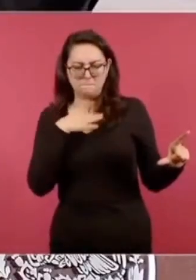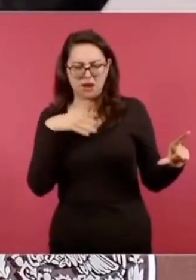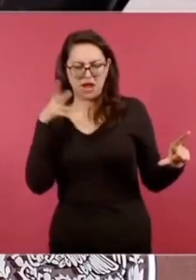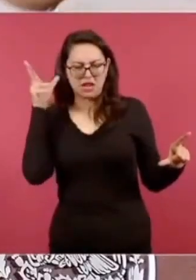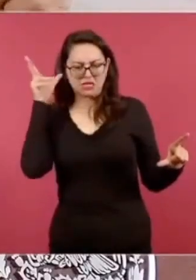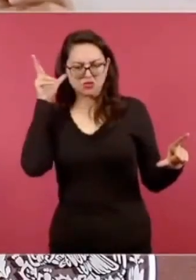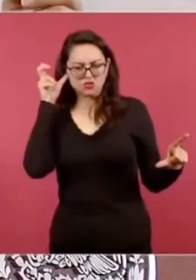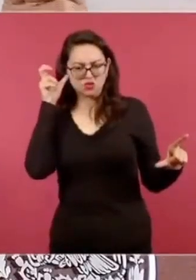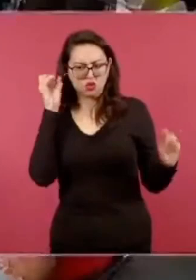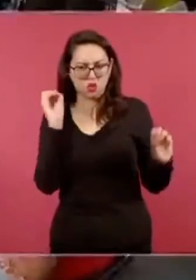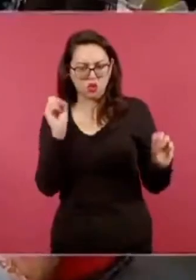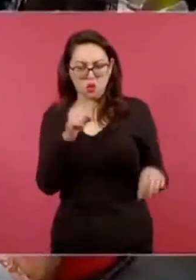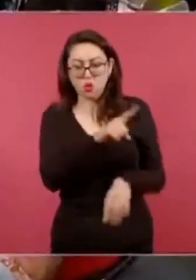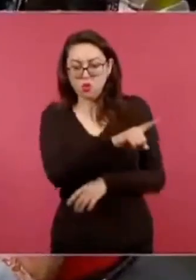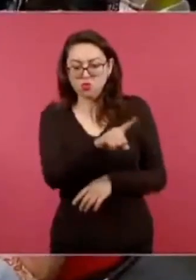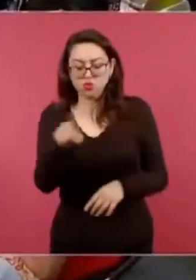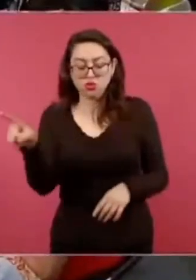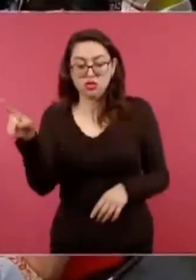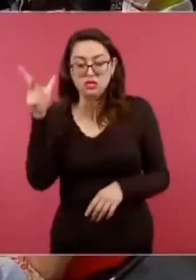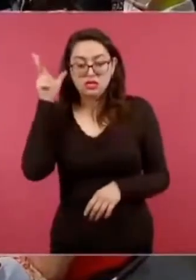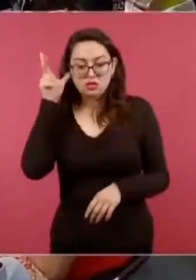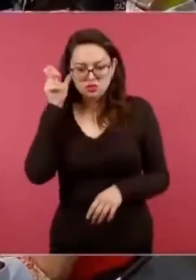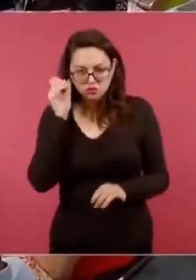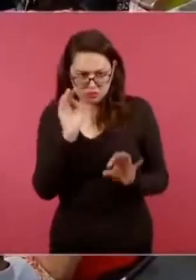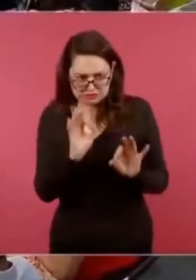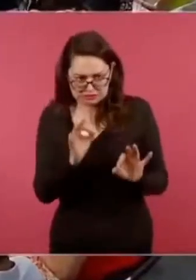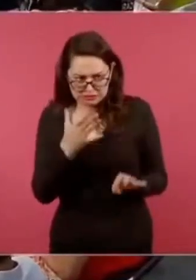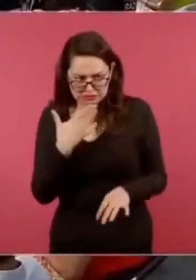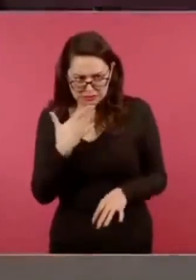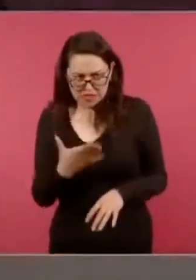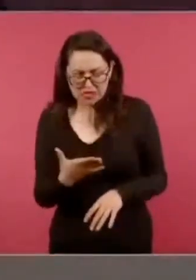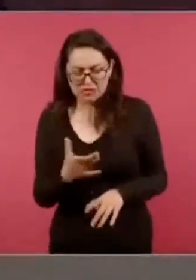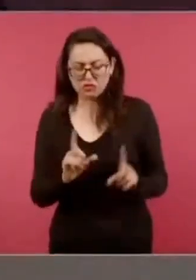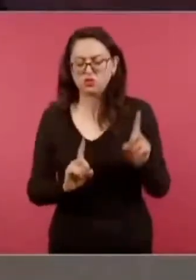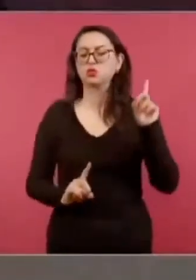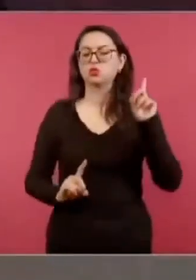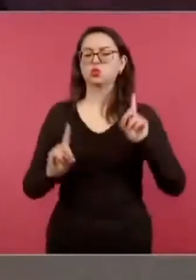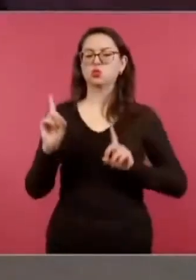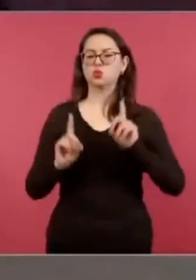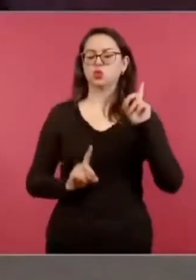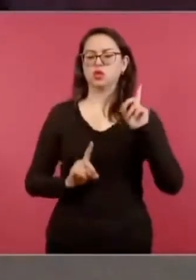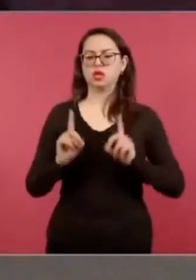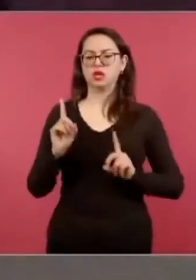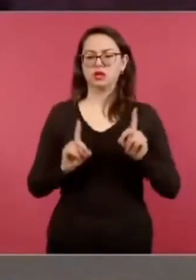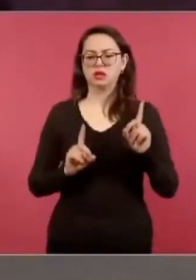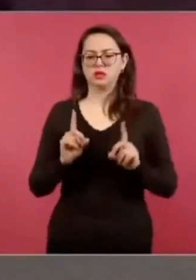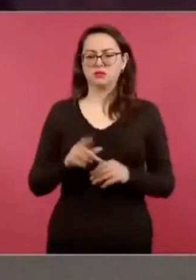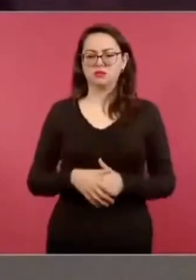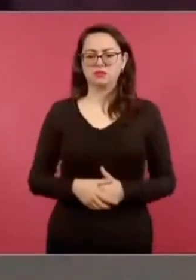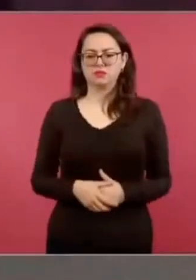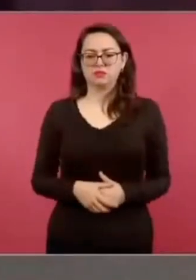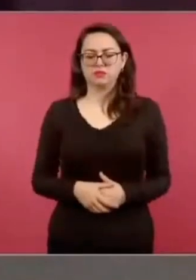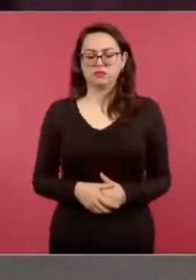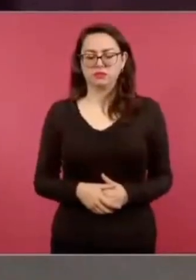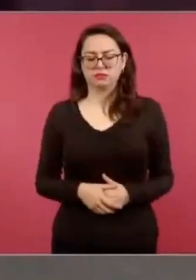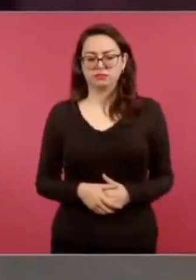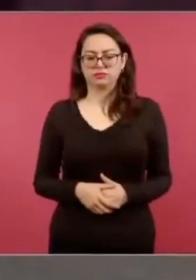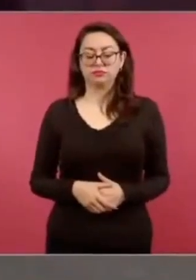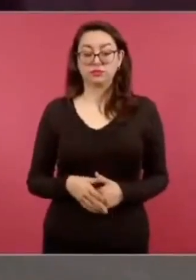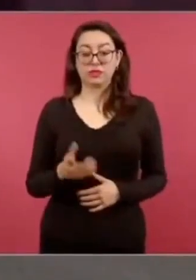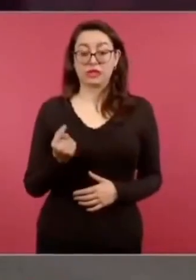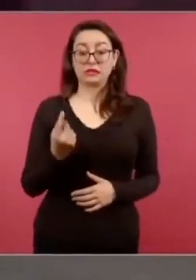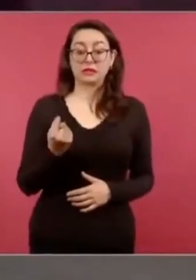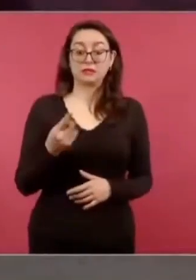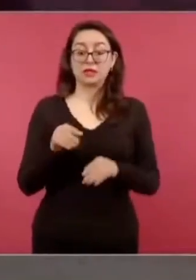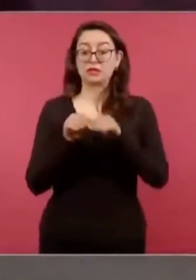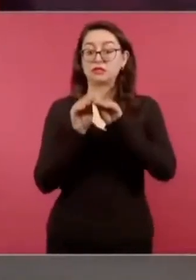escucha este, a quien, a quien la ve, pues a quien está en